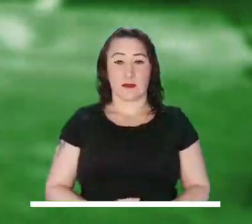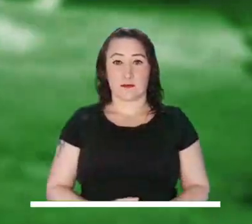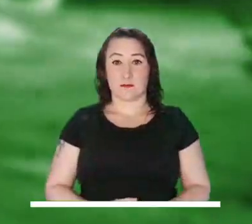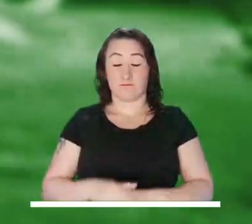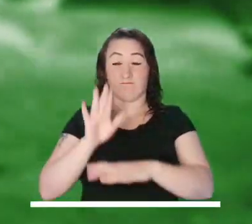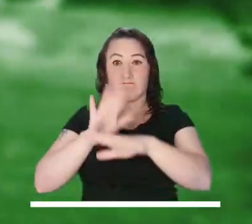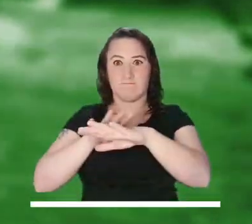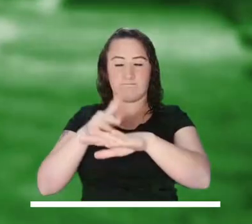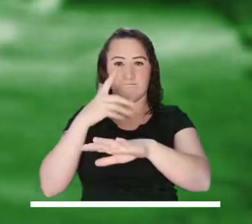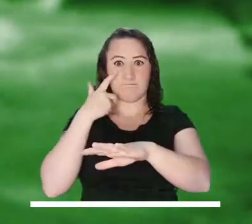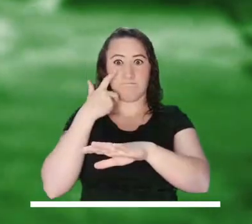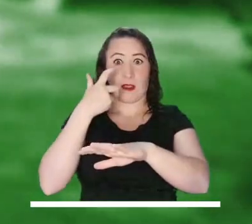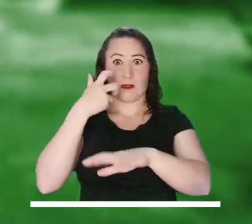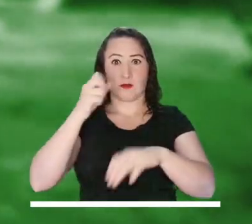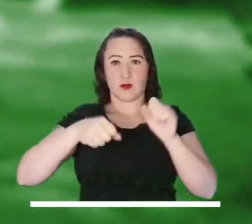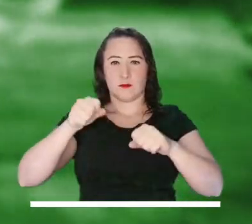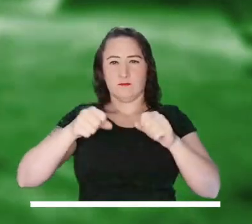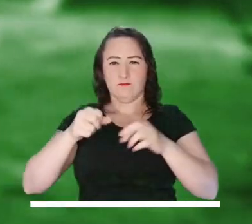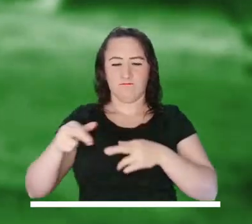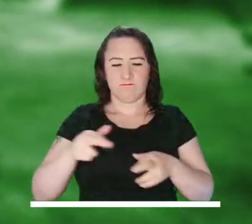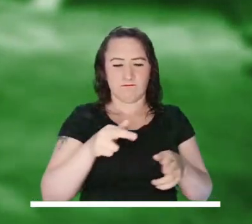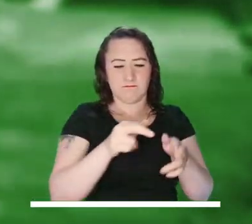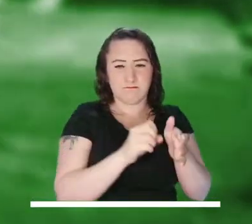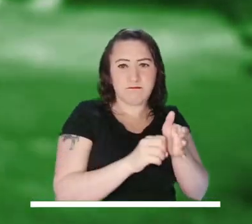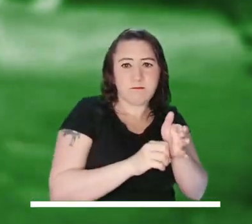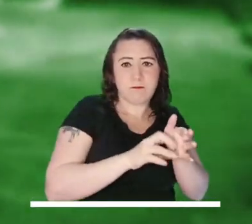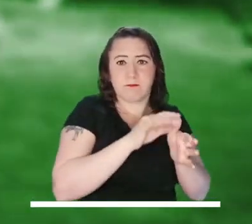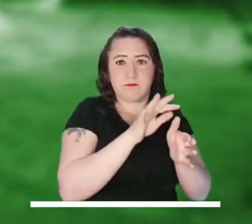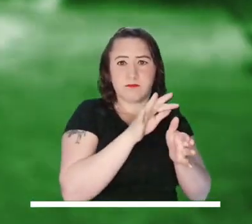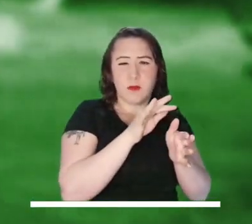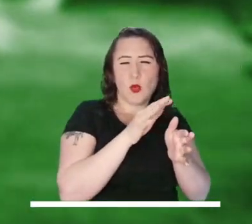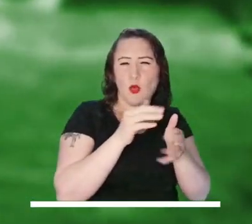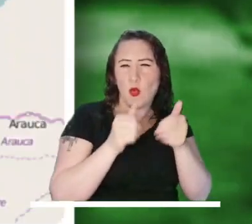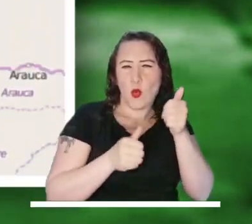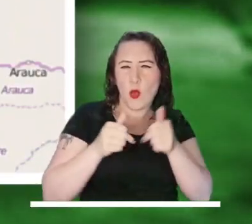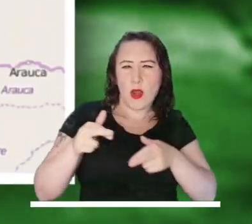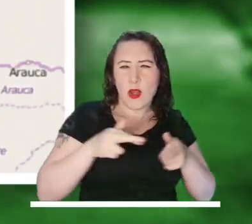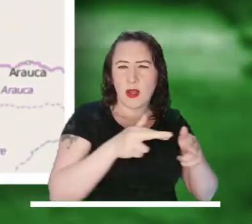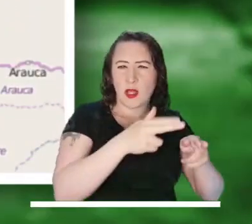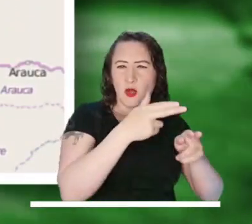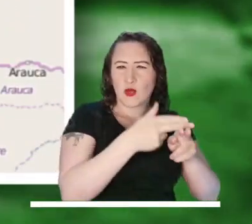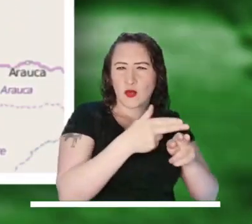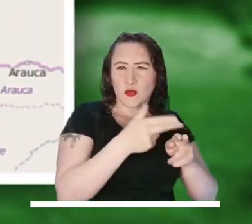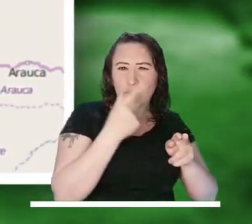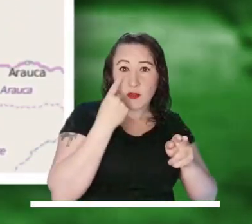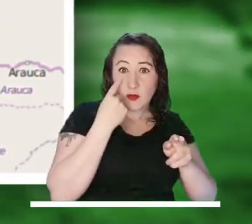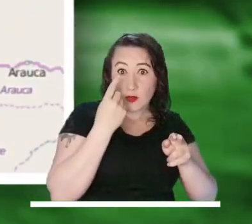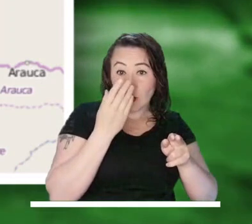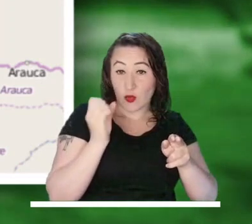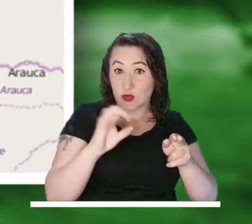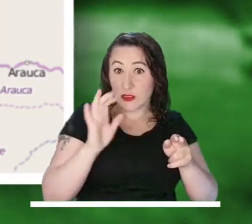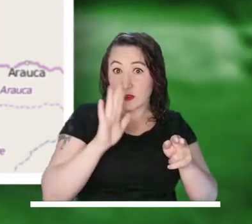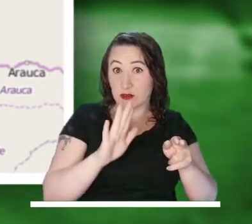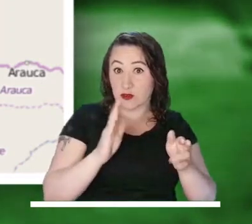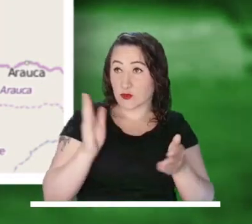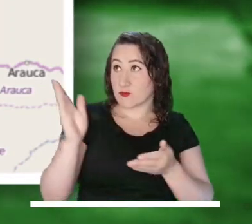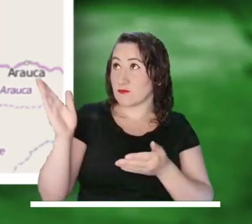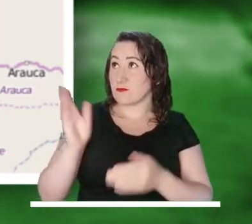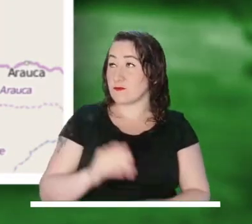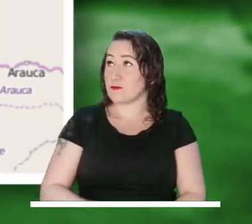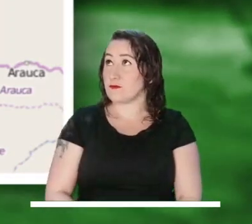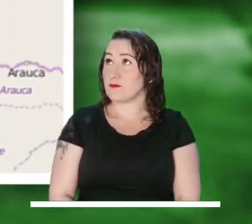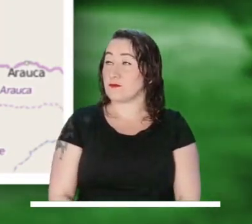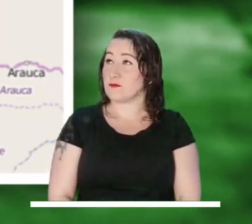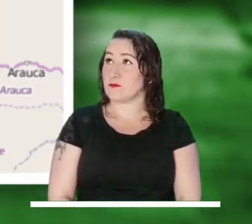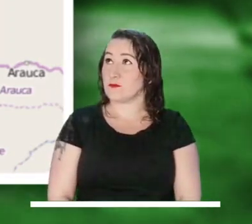principales alertas activas a nivel nacional. Máxima alerta por probabilidad de crecientes en los ríos que descienden